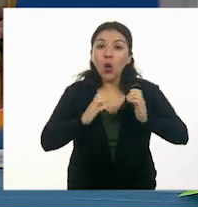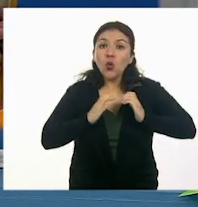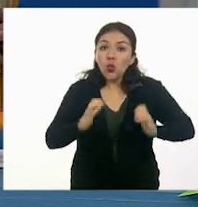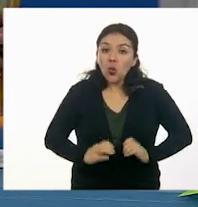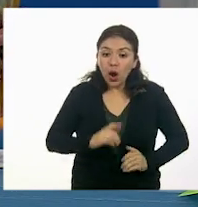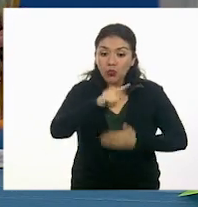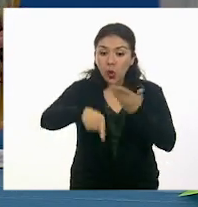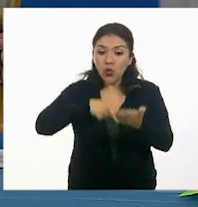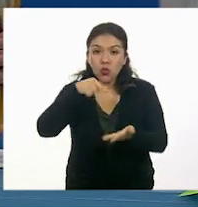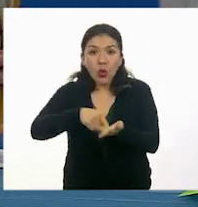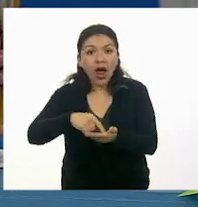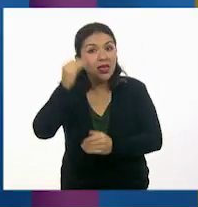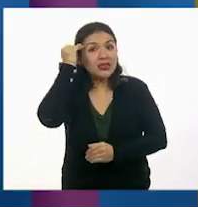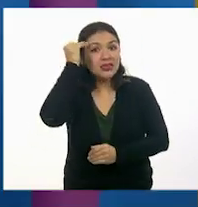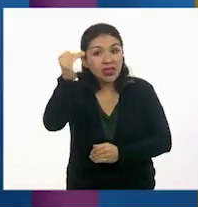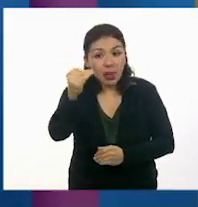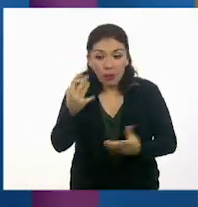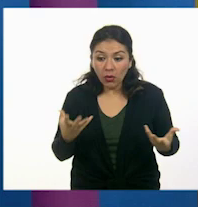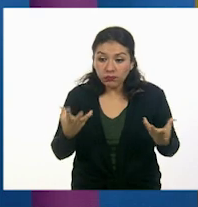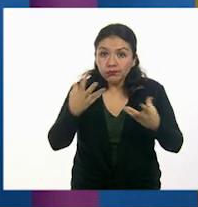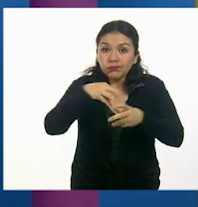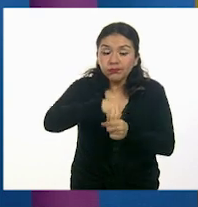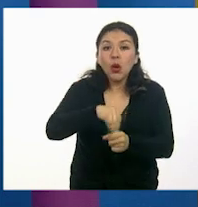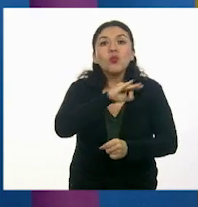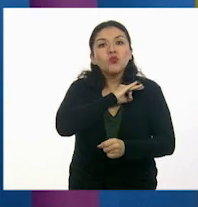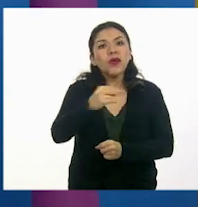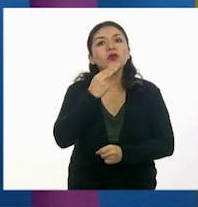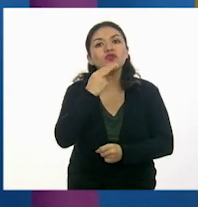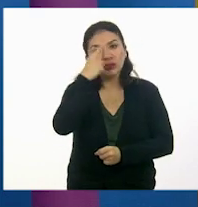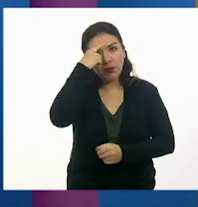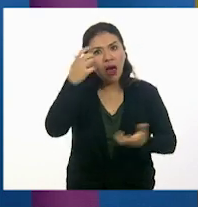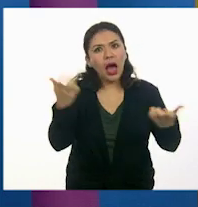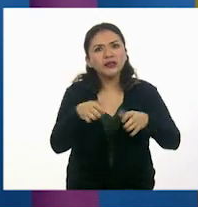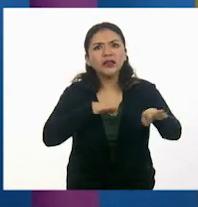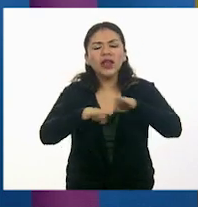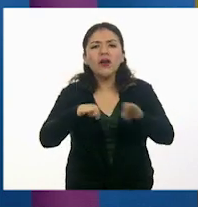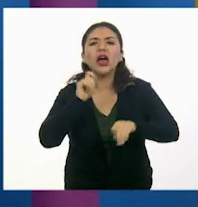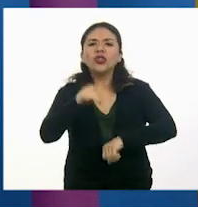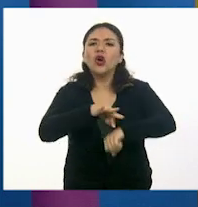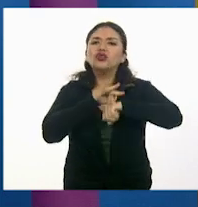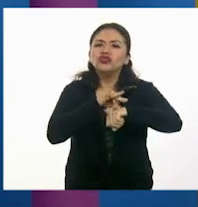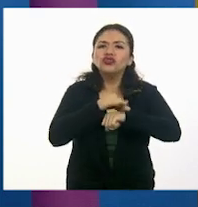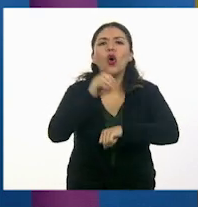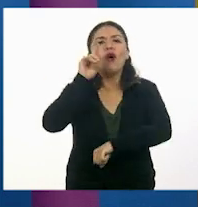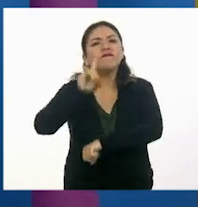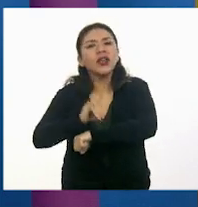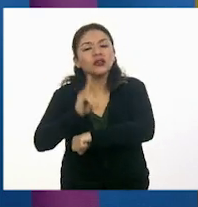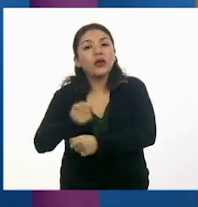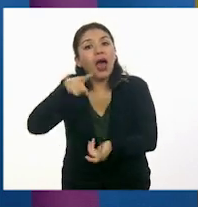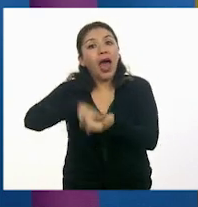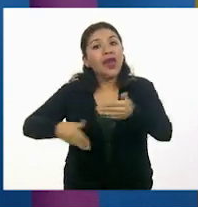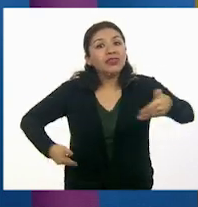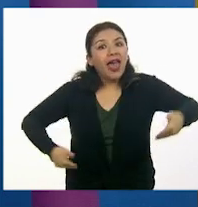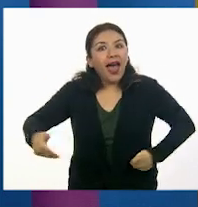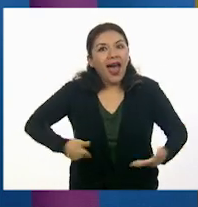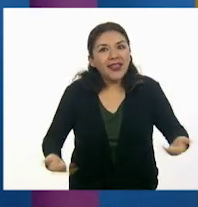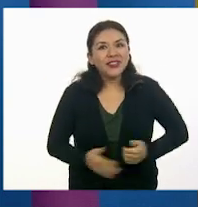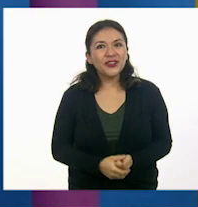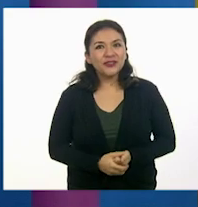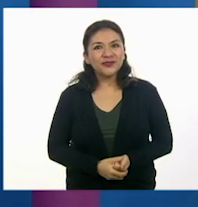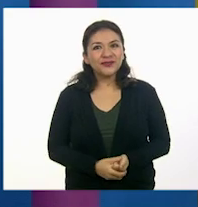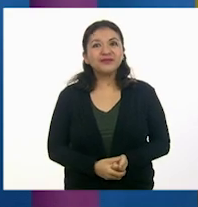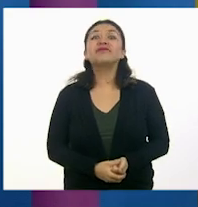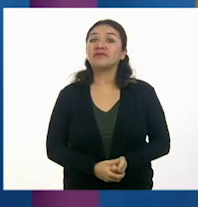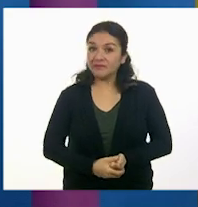espacio y tiempo puede utilizarse para trabajar los conceptos de realidad y ficción en el teatro. Ah,